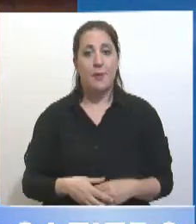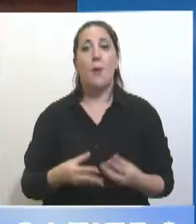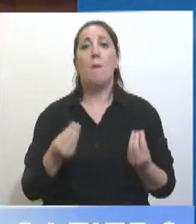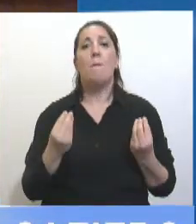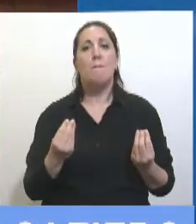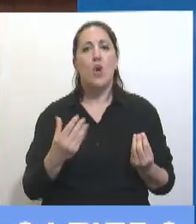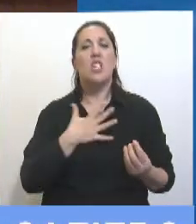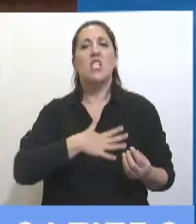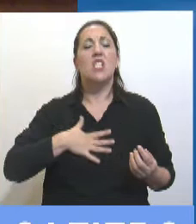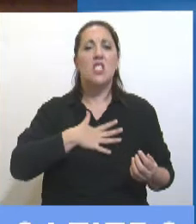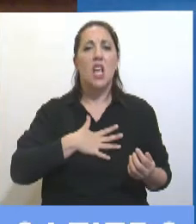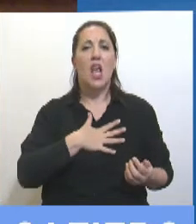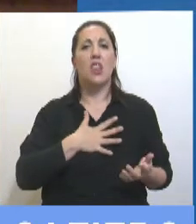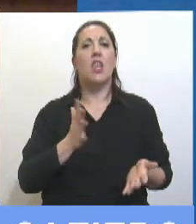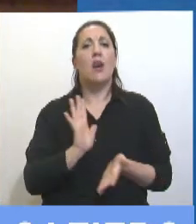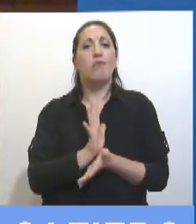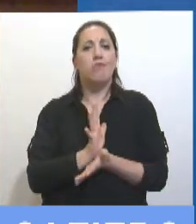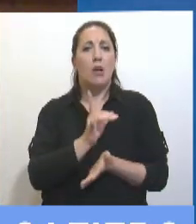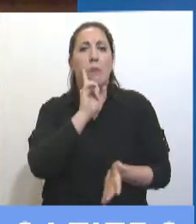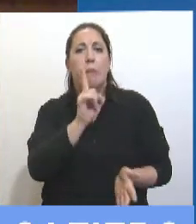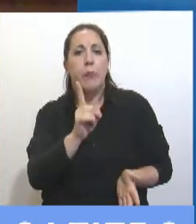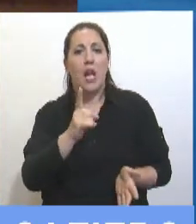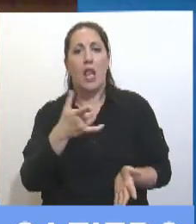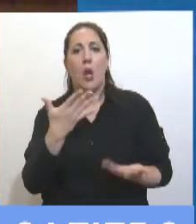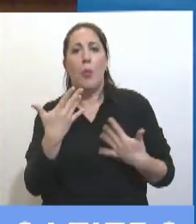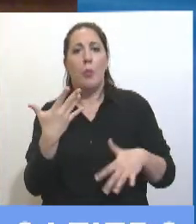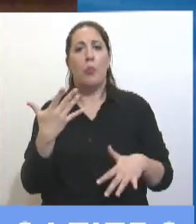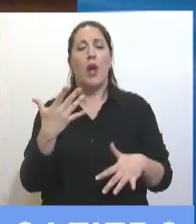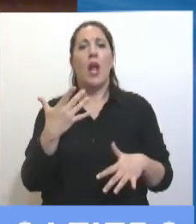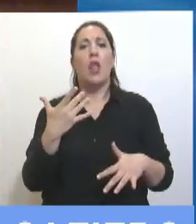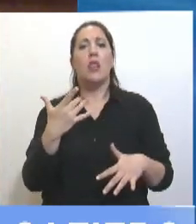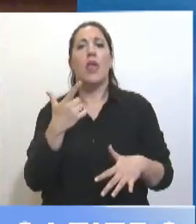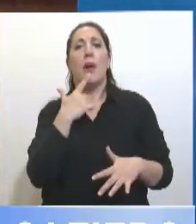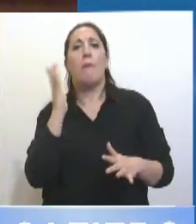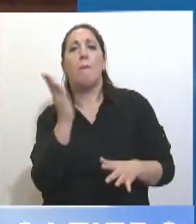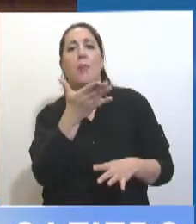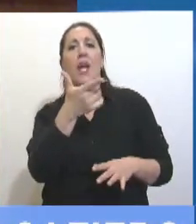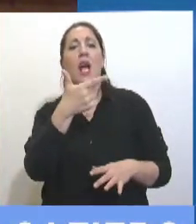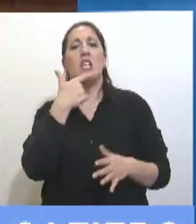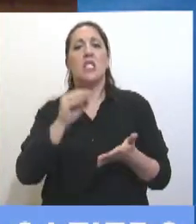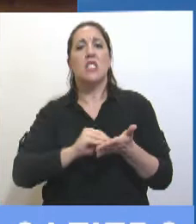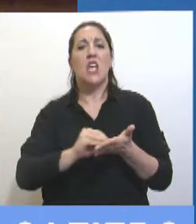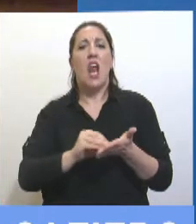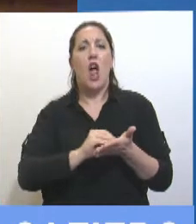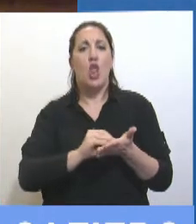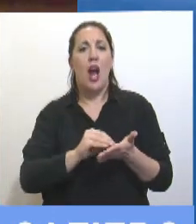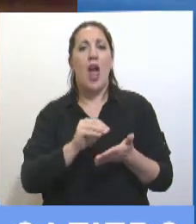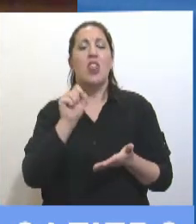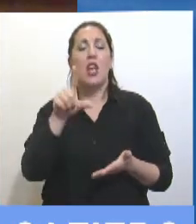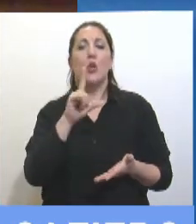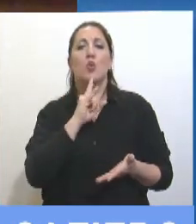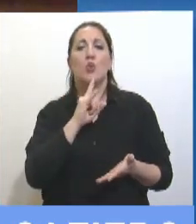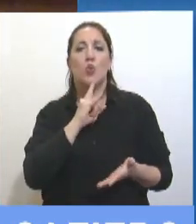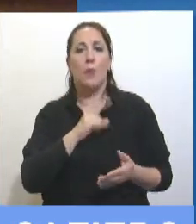realmente amenazada de agresión física por parte de la senadora de Tucumán por el oficialismo